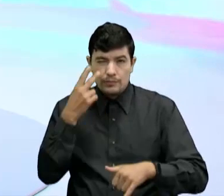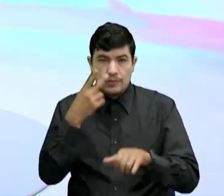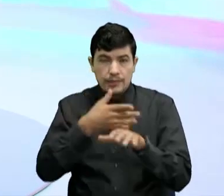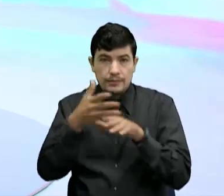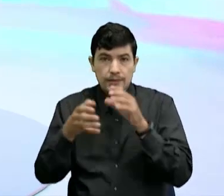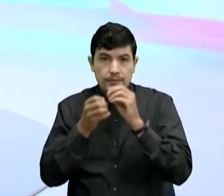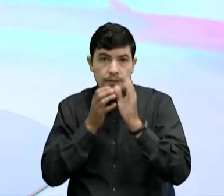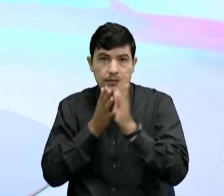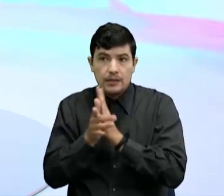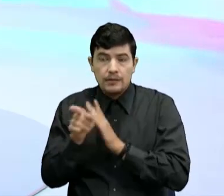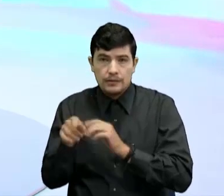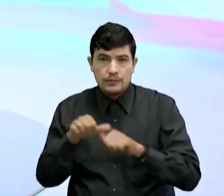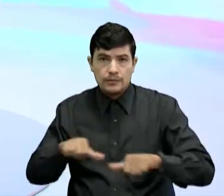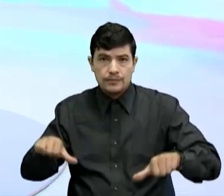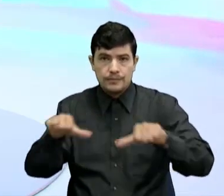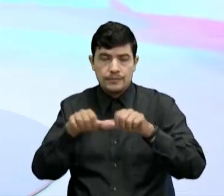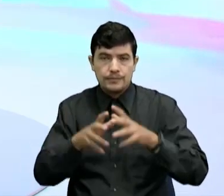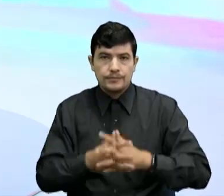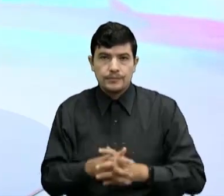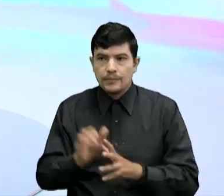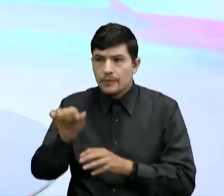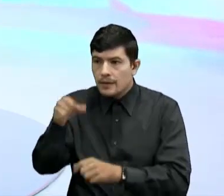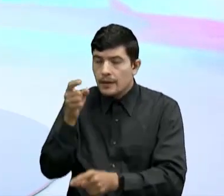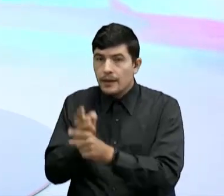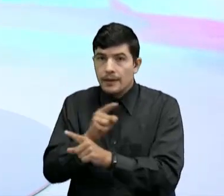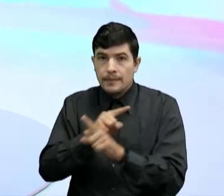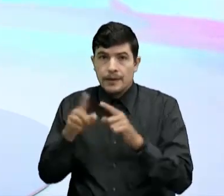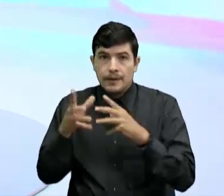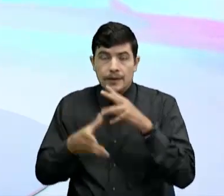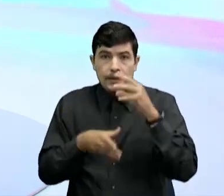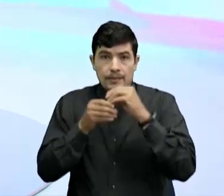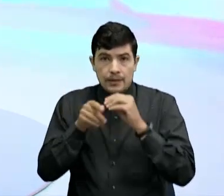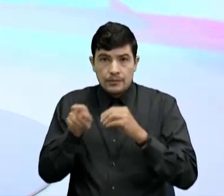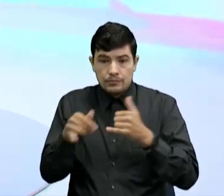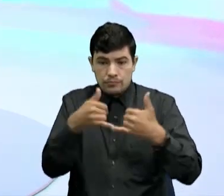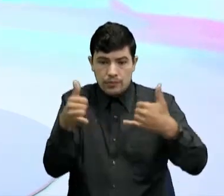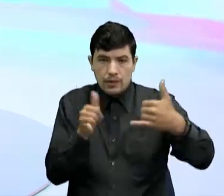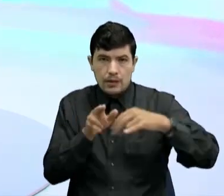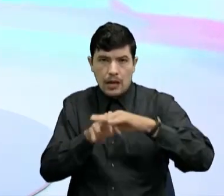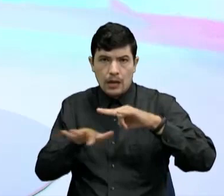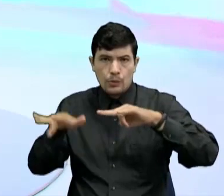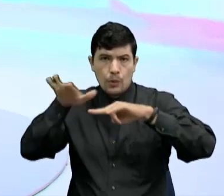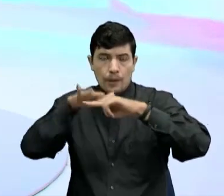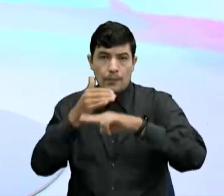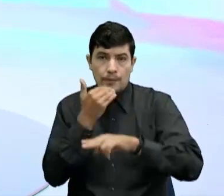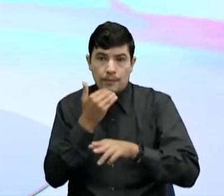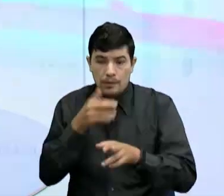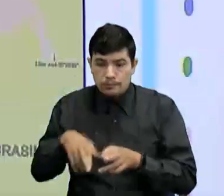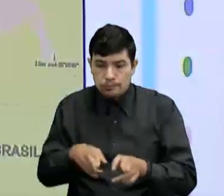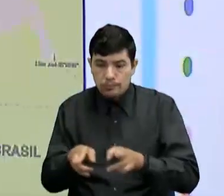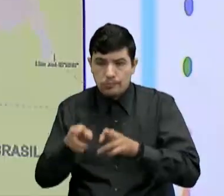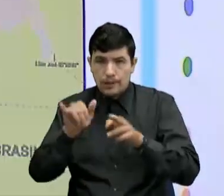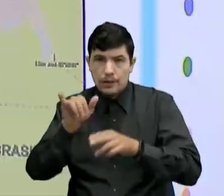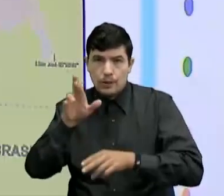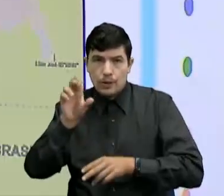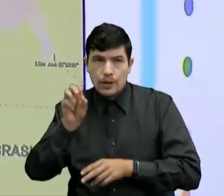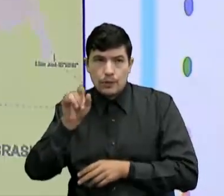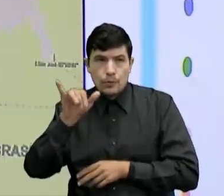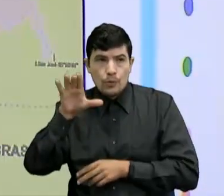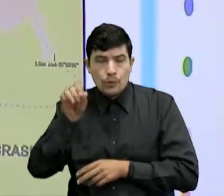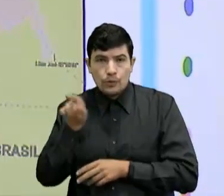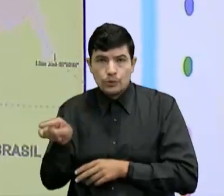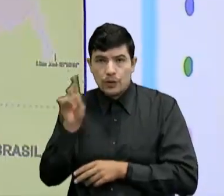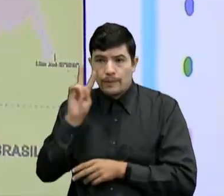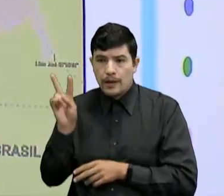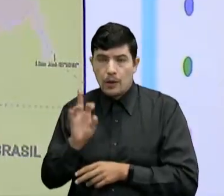Con la parte de la posición Astronómica Pero también Fronteras naturales Como por ejemplo Los ríos El río Orinoco Con Venezuela El río